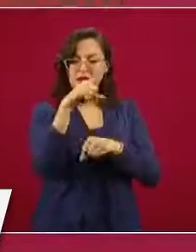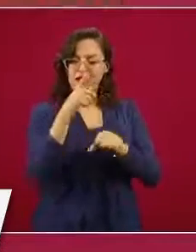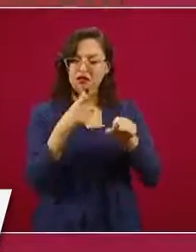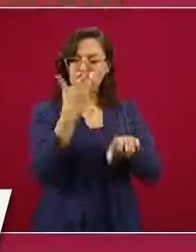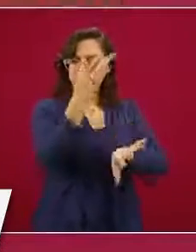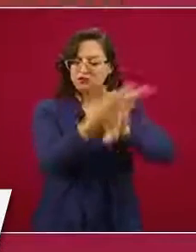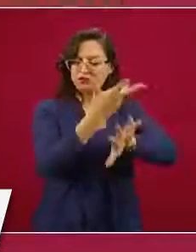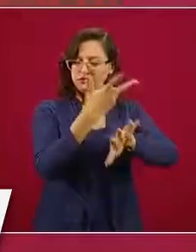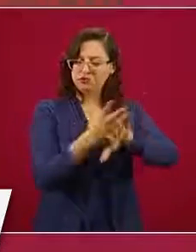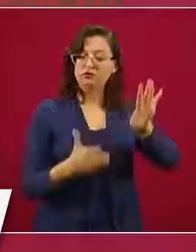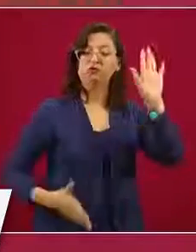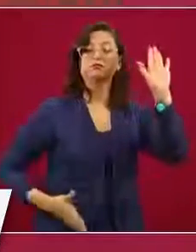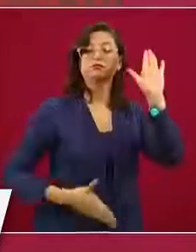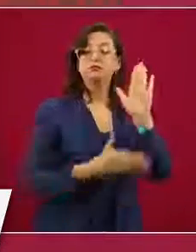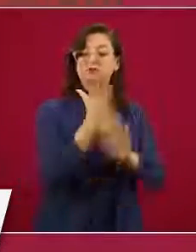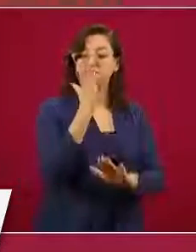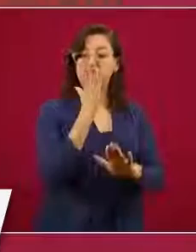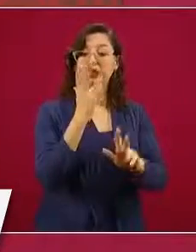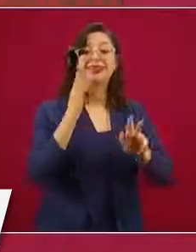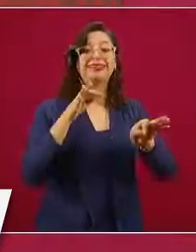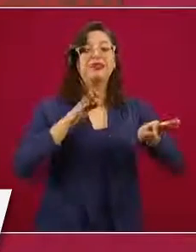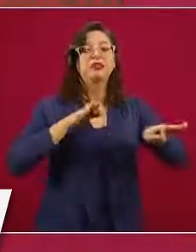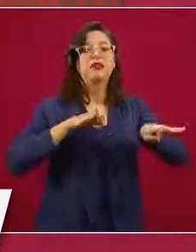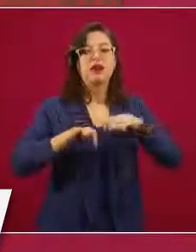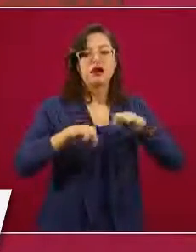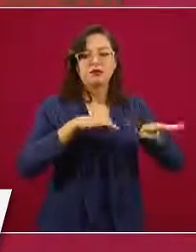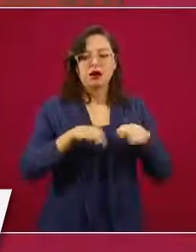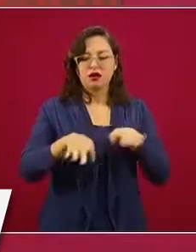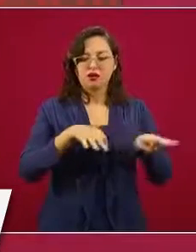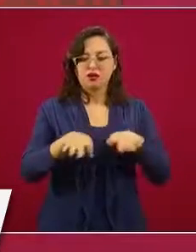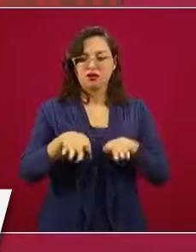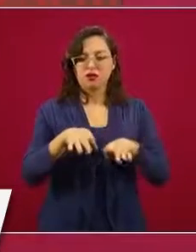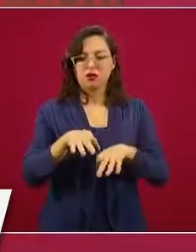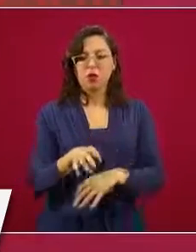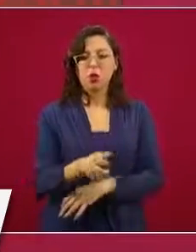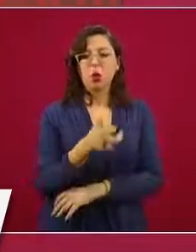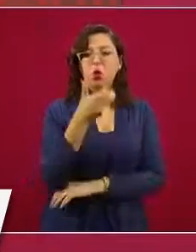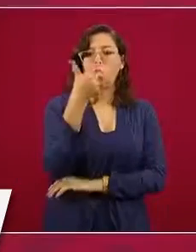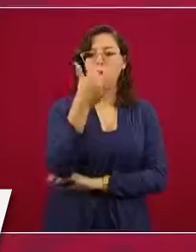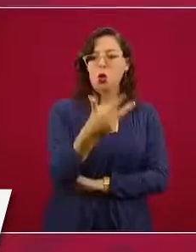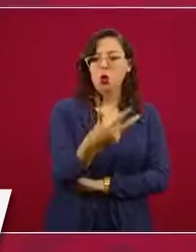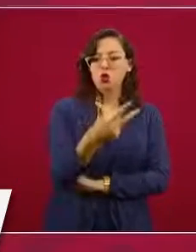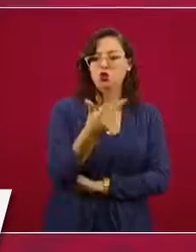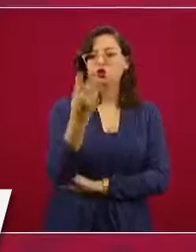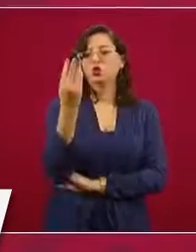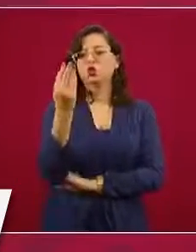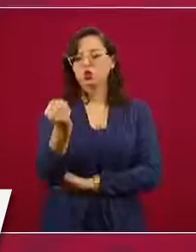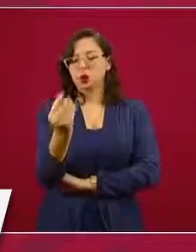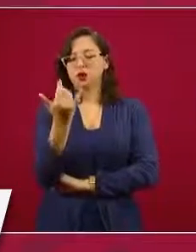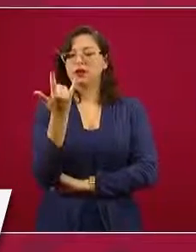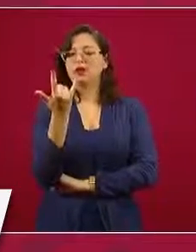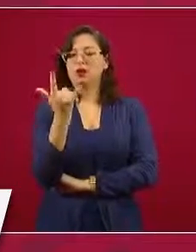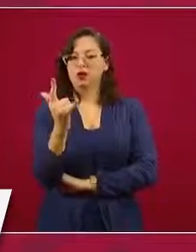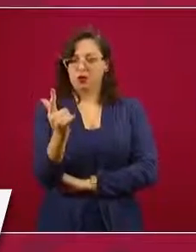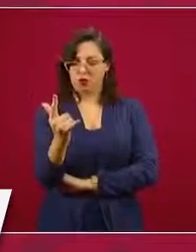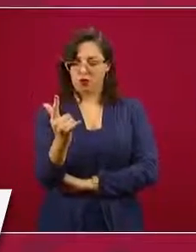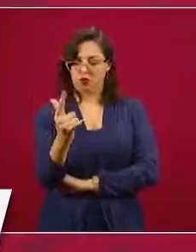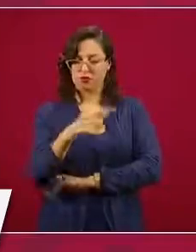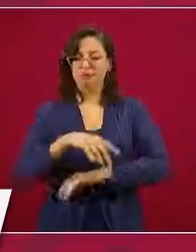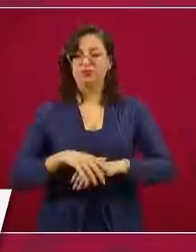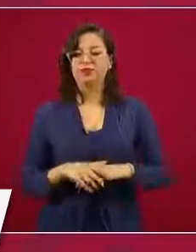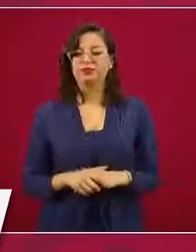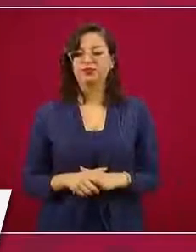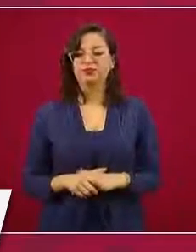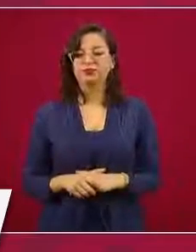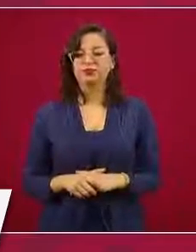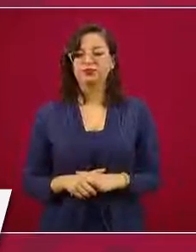Estados Unidos a celebrarse el día 8 y el día 9 de julio. El